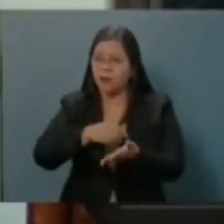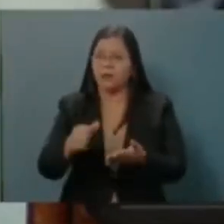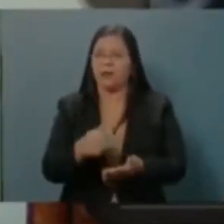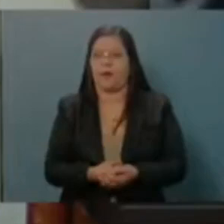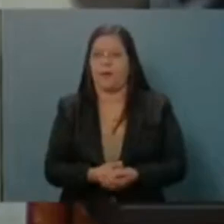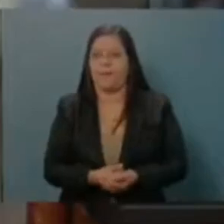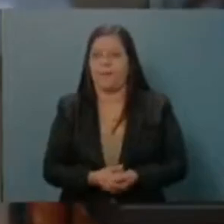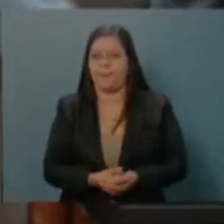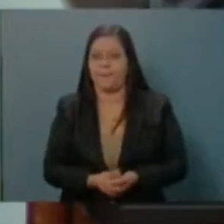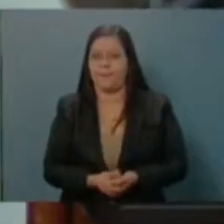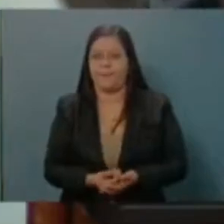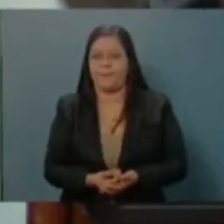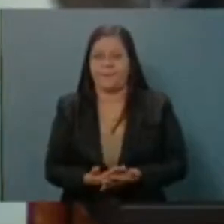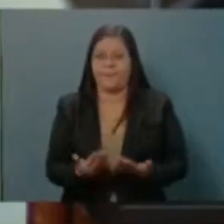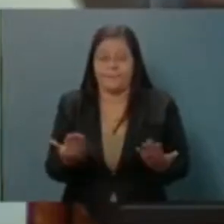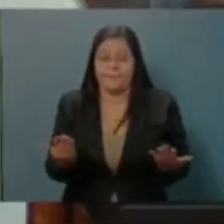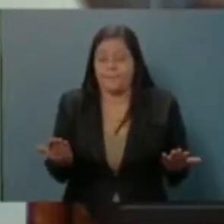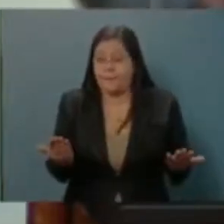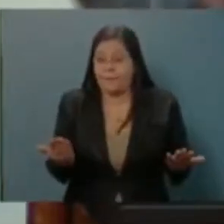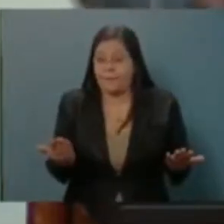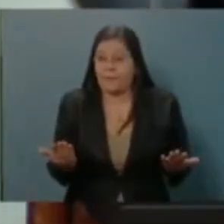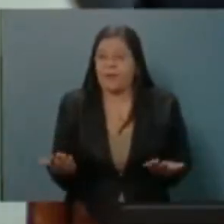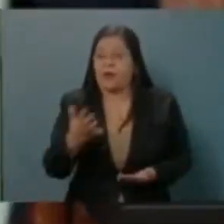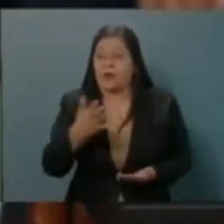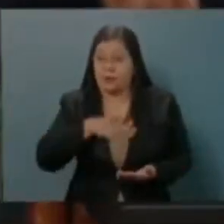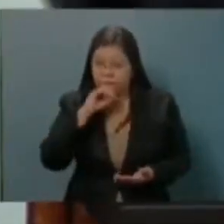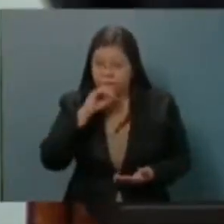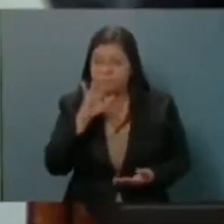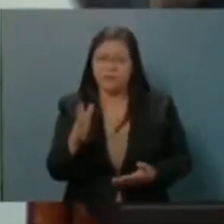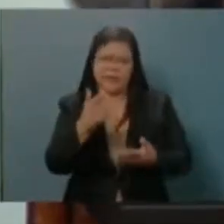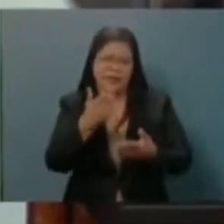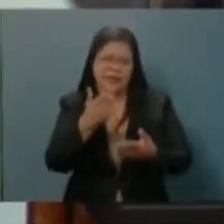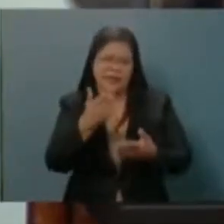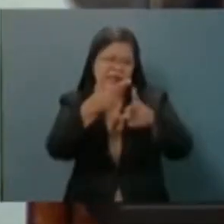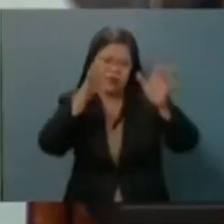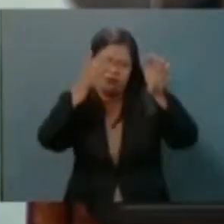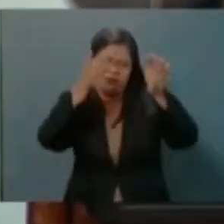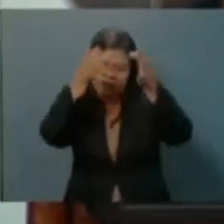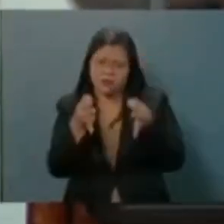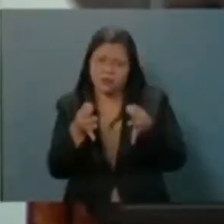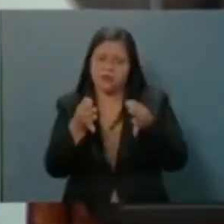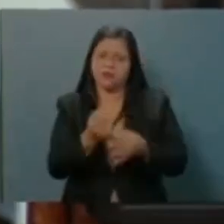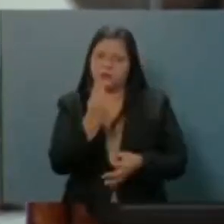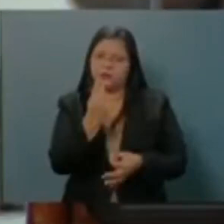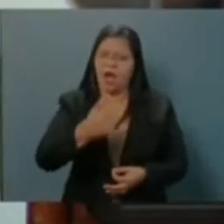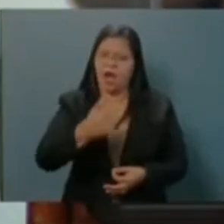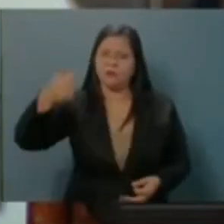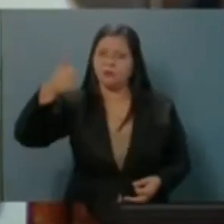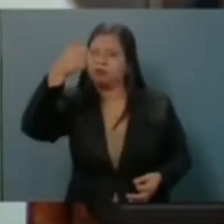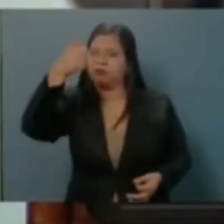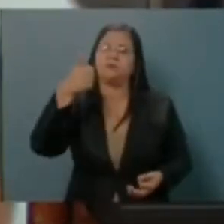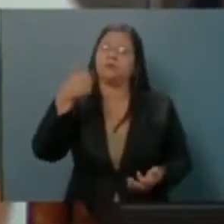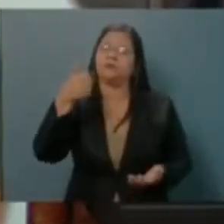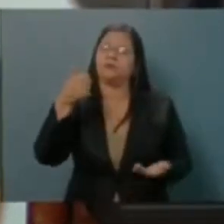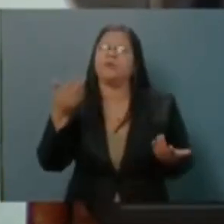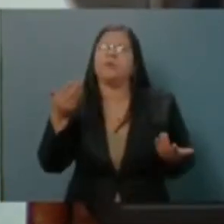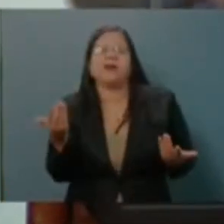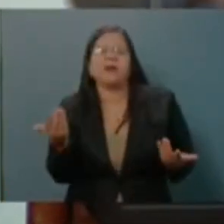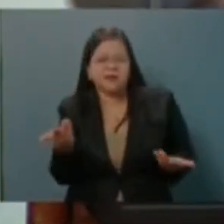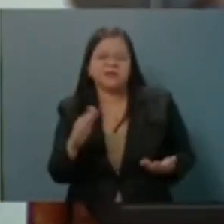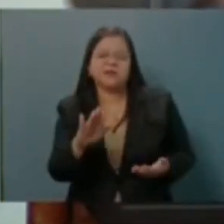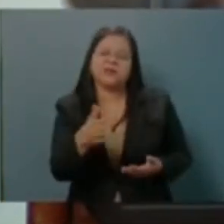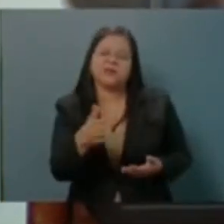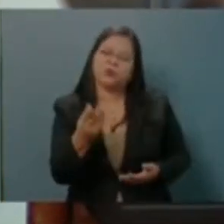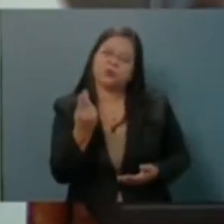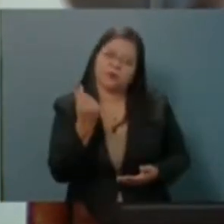créditos. Pero aquí queda a libre discrecionalidad de los funcionarios públicos en qué van a